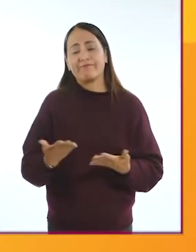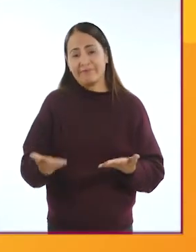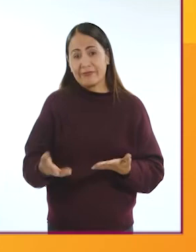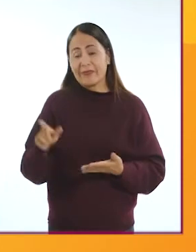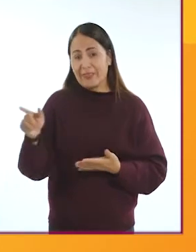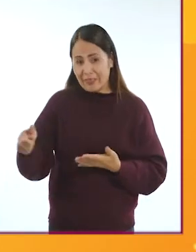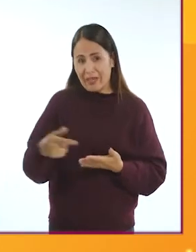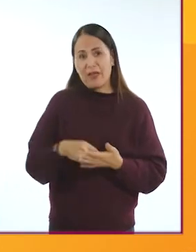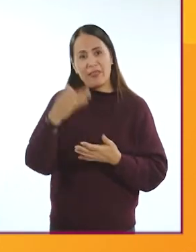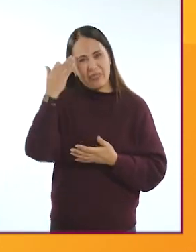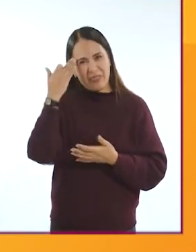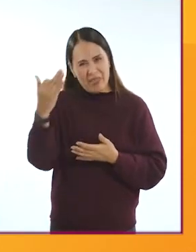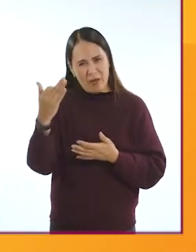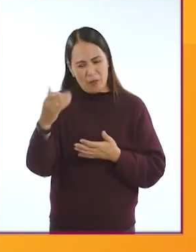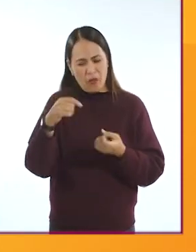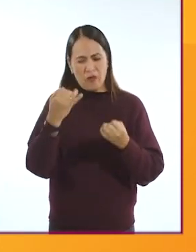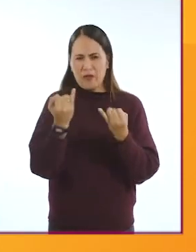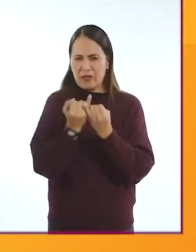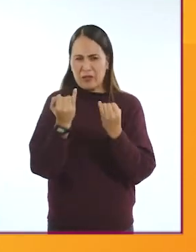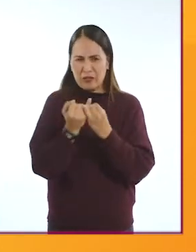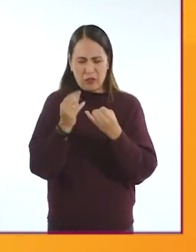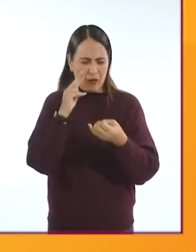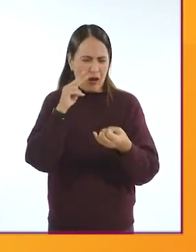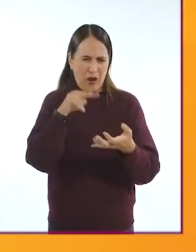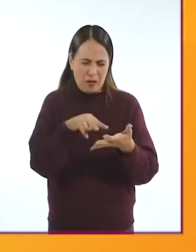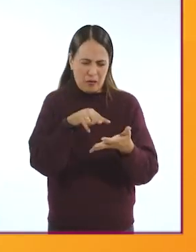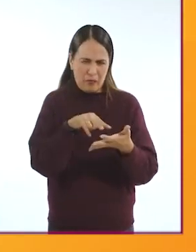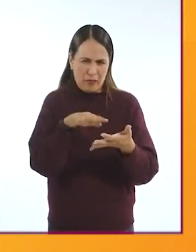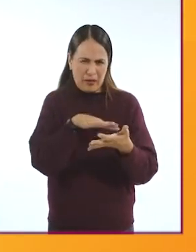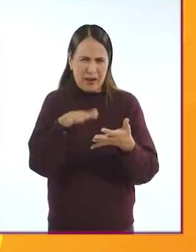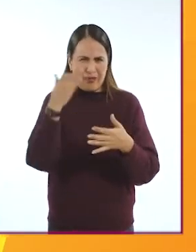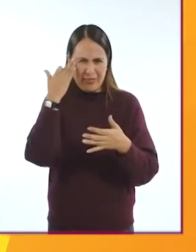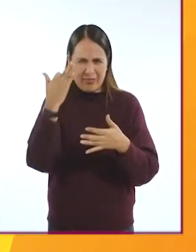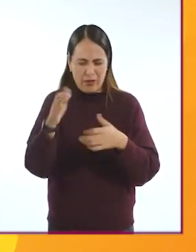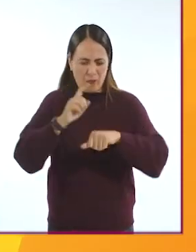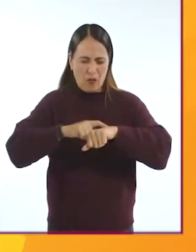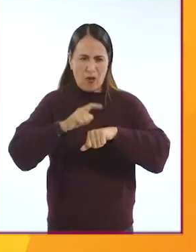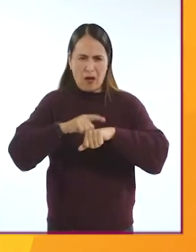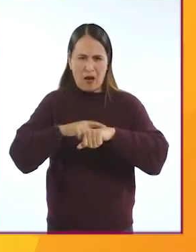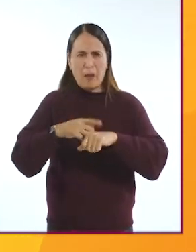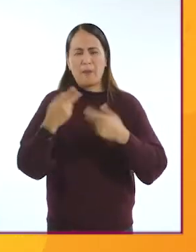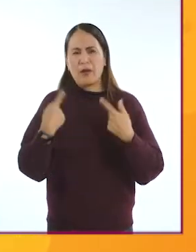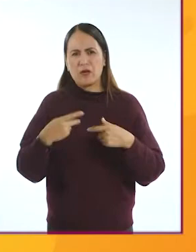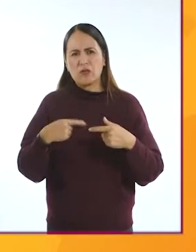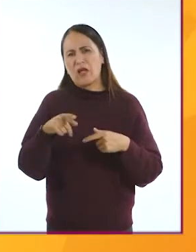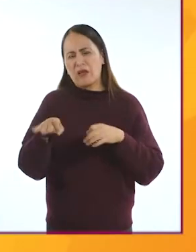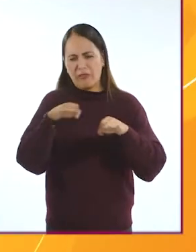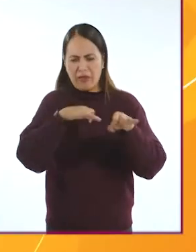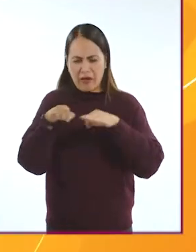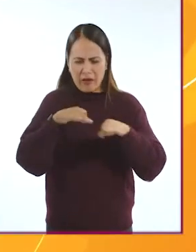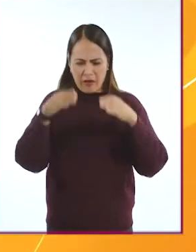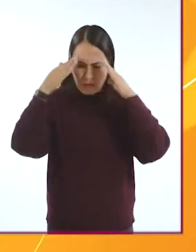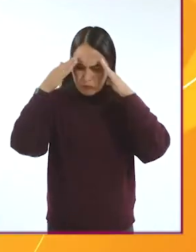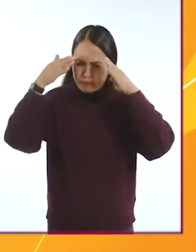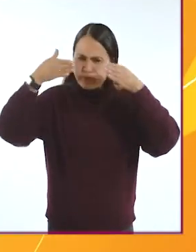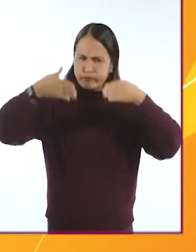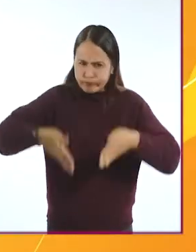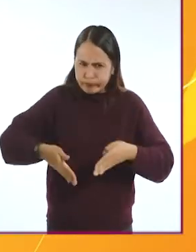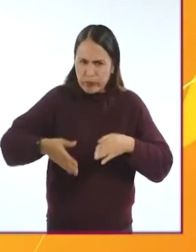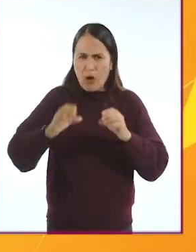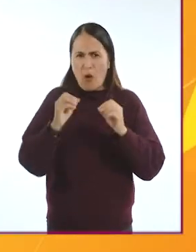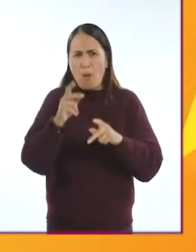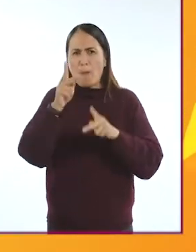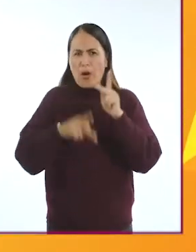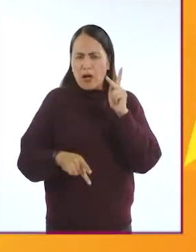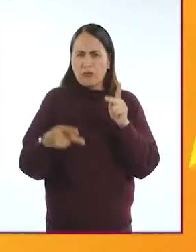Alex, los dispositivos de tiempo son temporizadores visuales que están diseñados para que un usuario pueda permanecer en su tarea la complete a